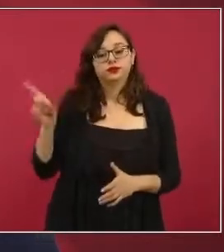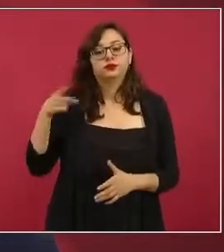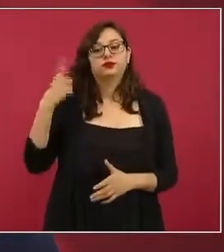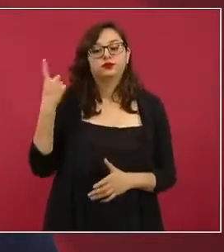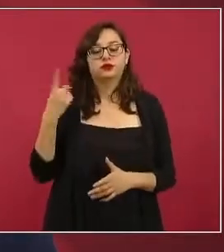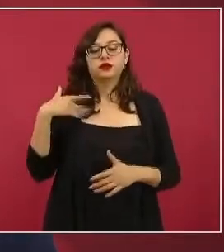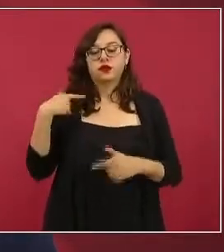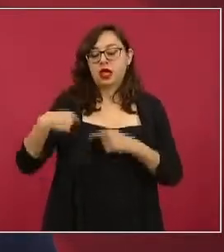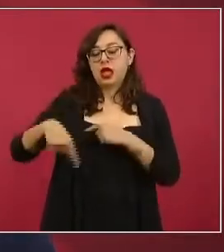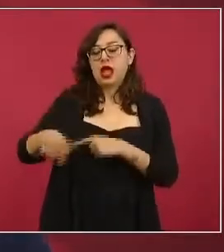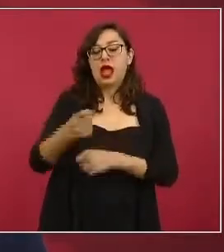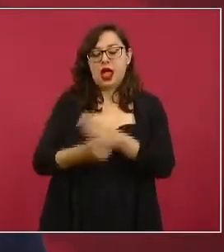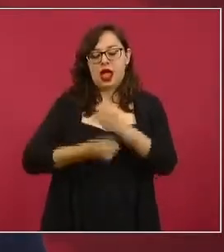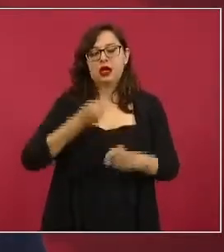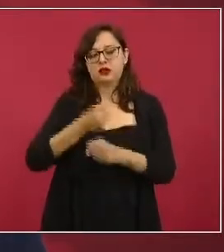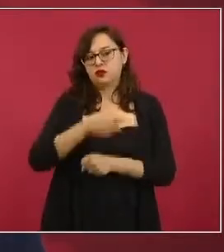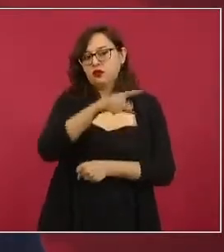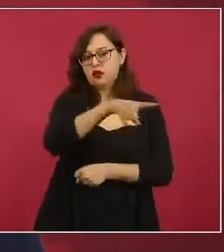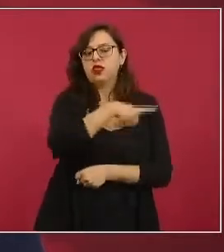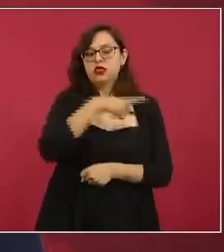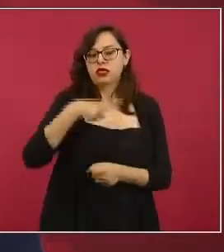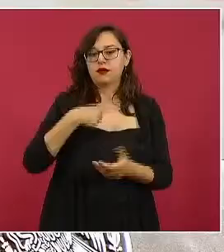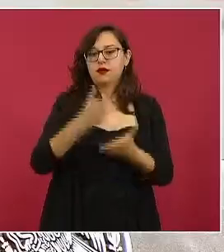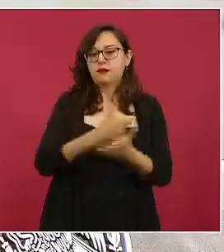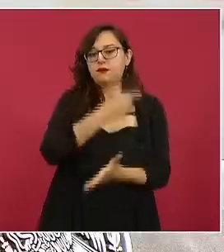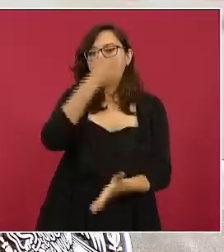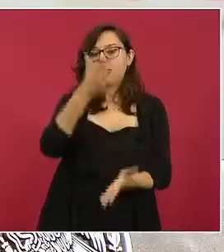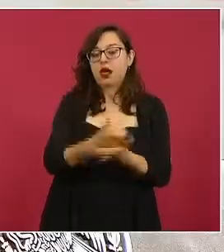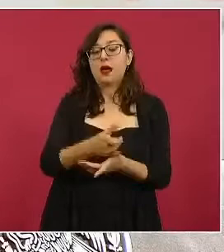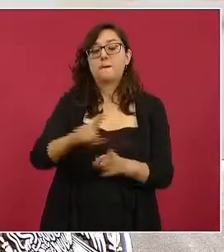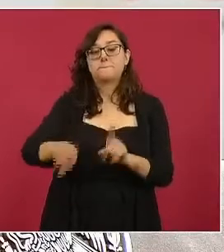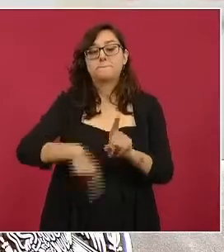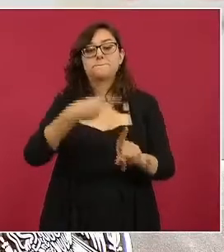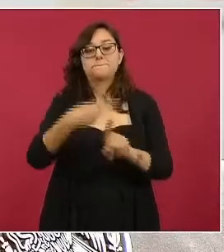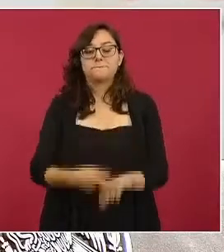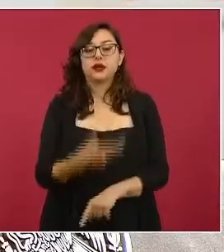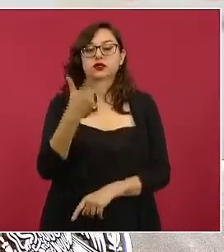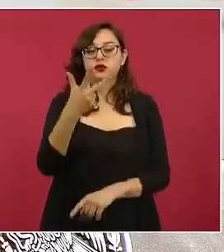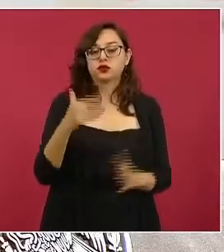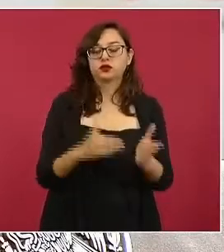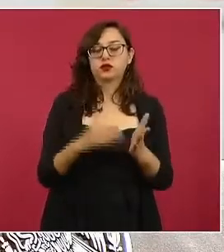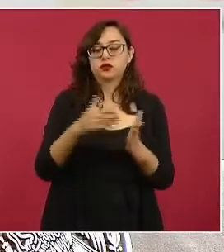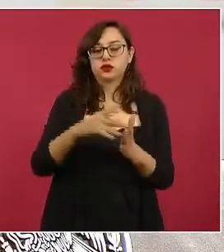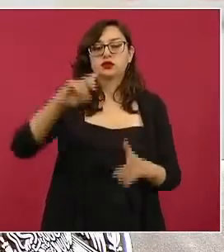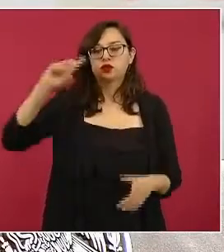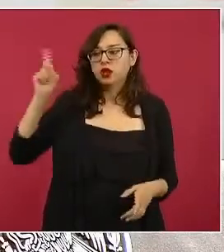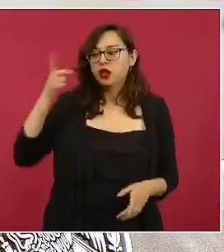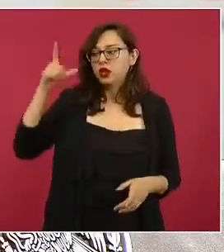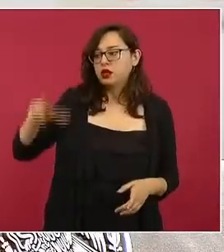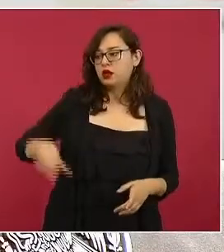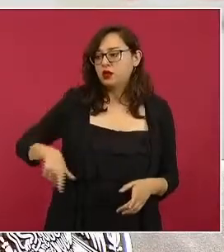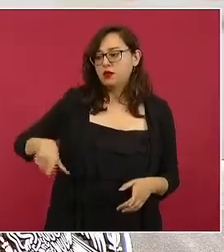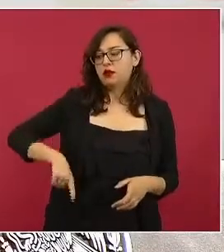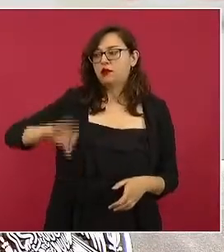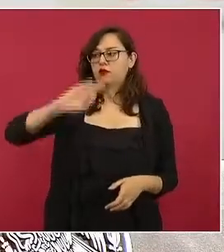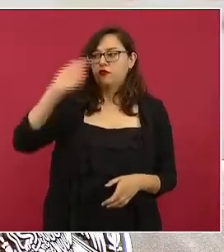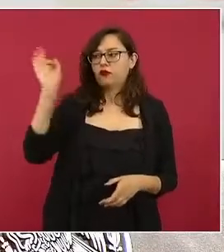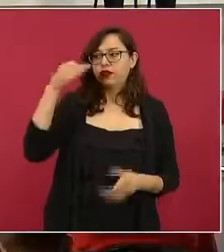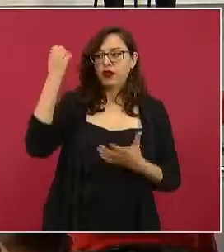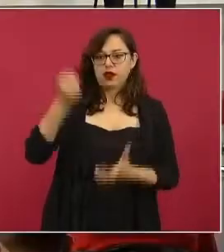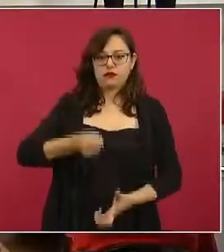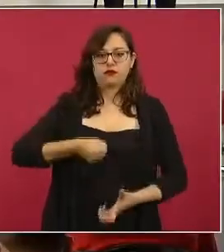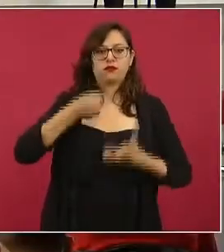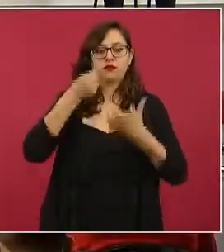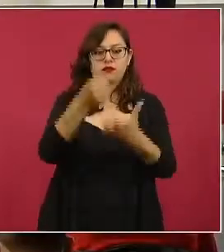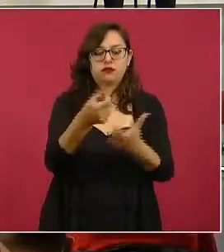se van a recibir este año, más 8 millones de dólares de parte del gobierno federal. Eso sería la